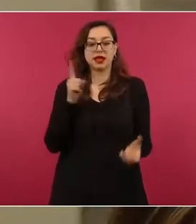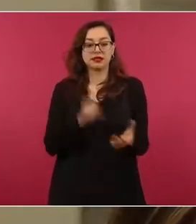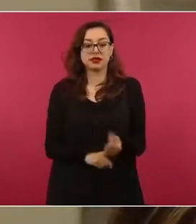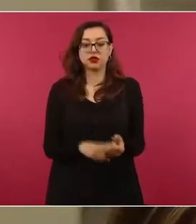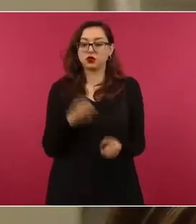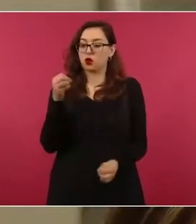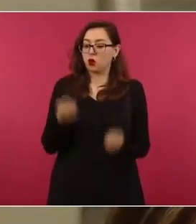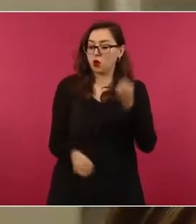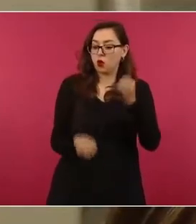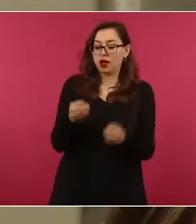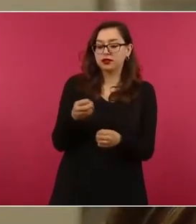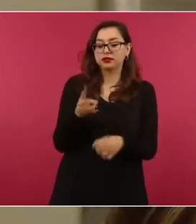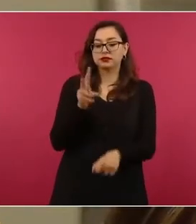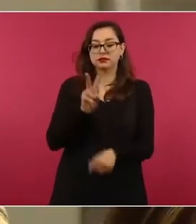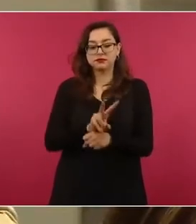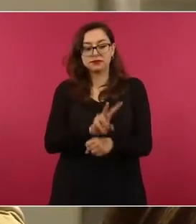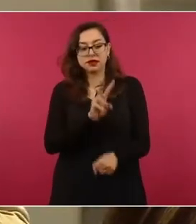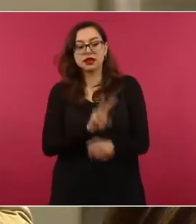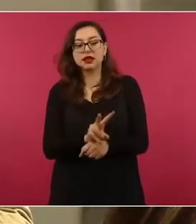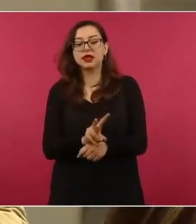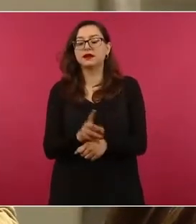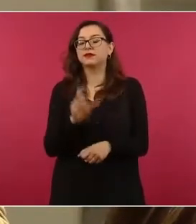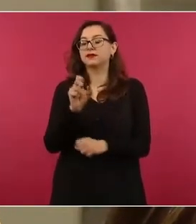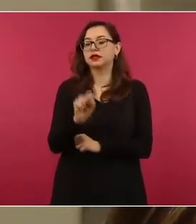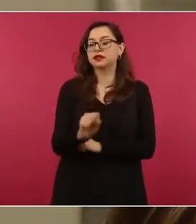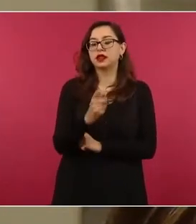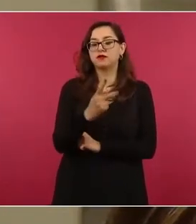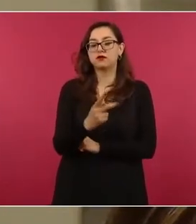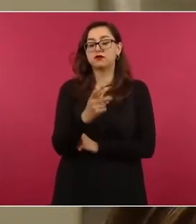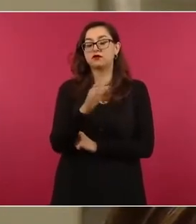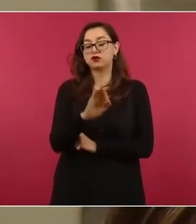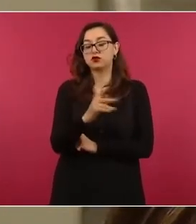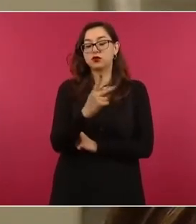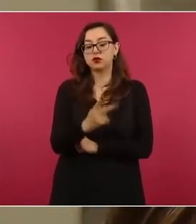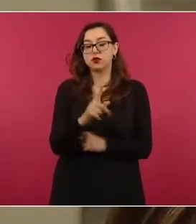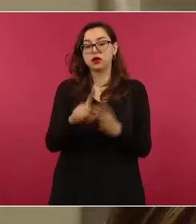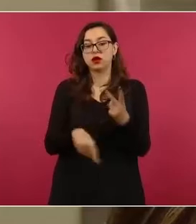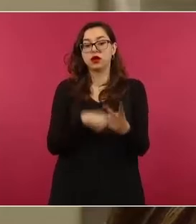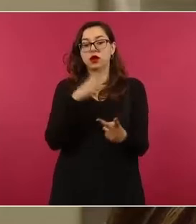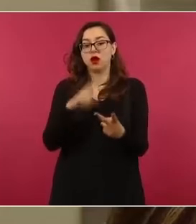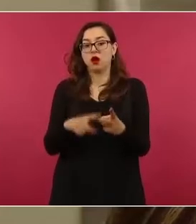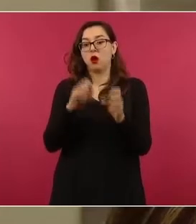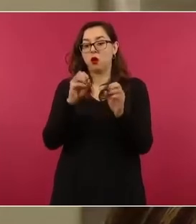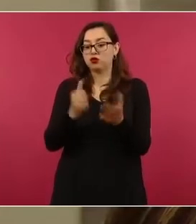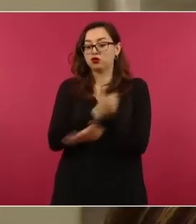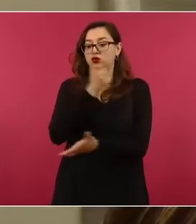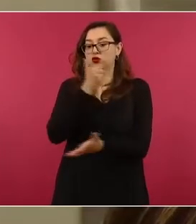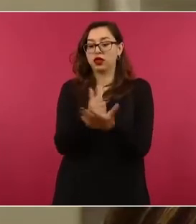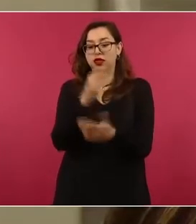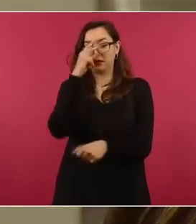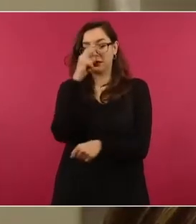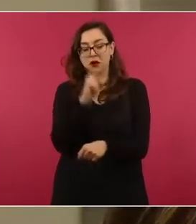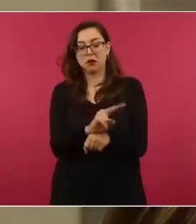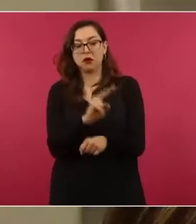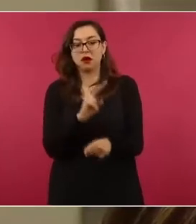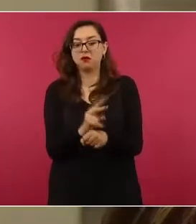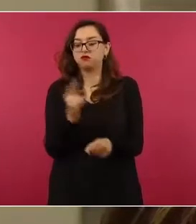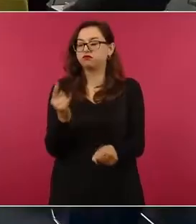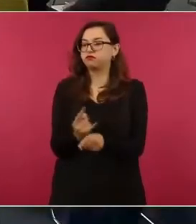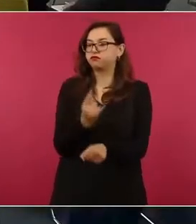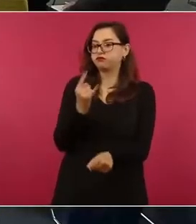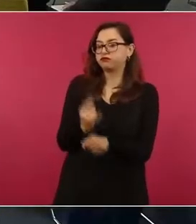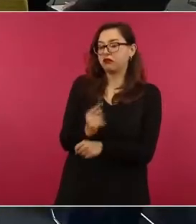de la Secretaría de la Función Pública o del secretario de la Contraloría Capitalina. Presidente, ¿estaría de acuerdo